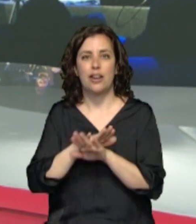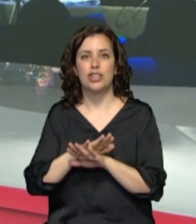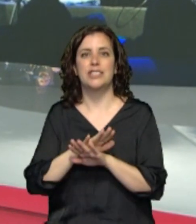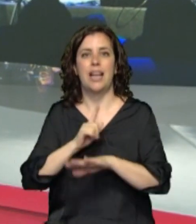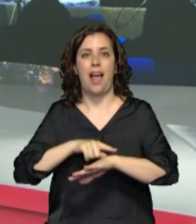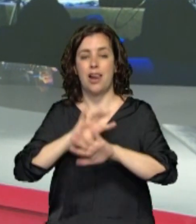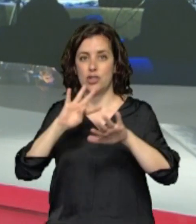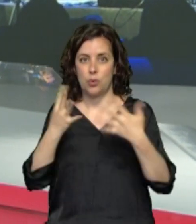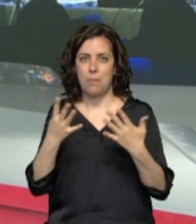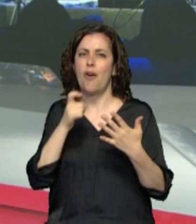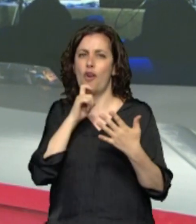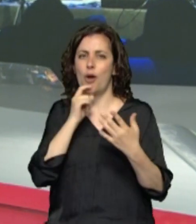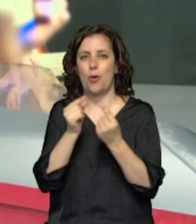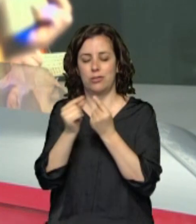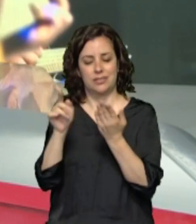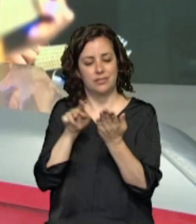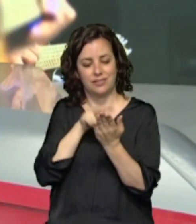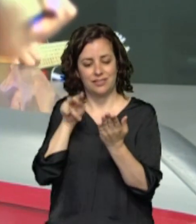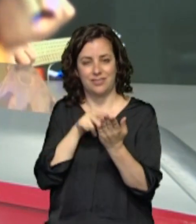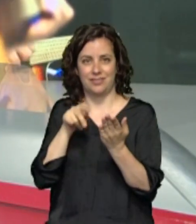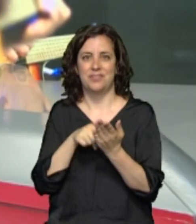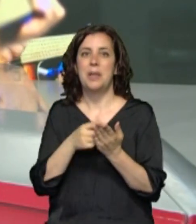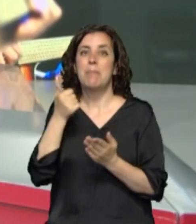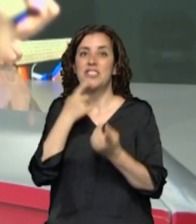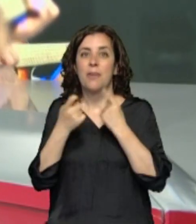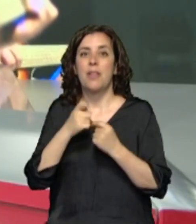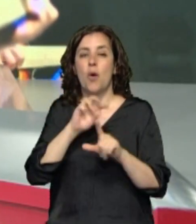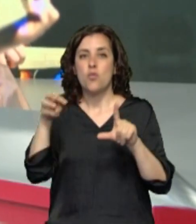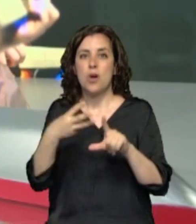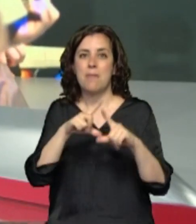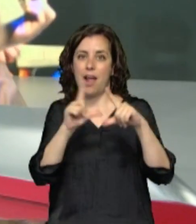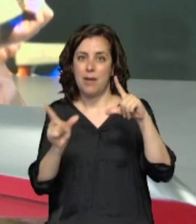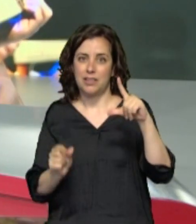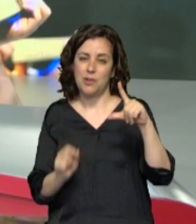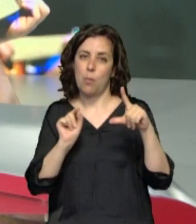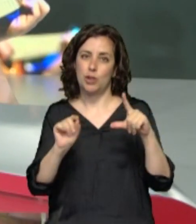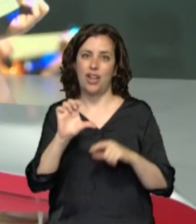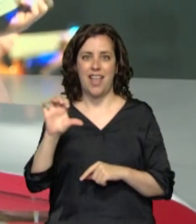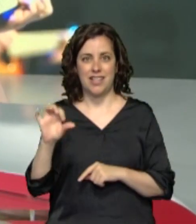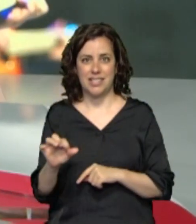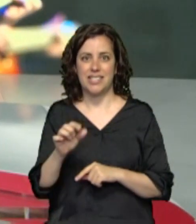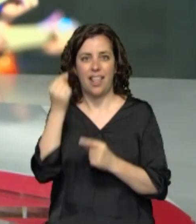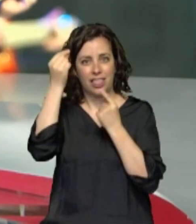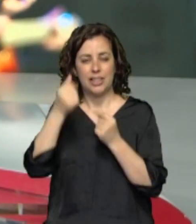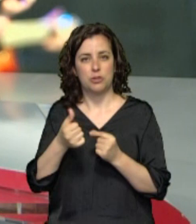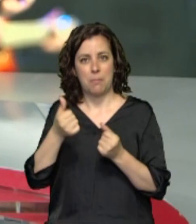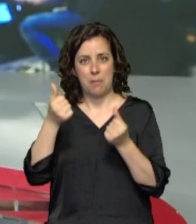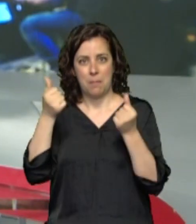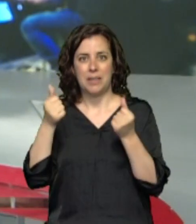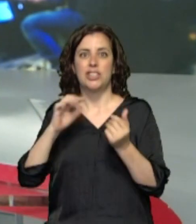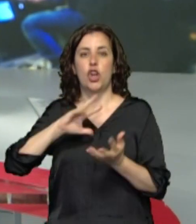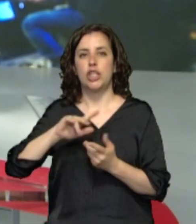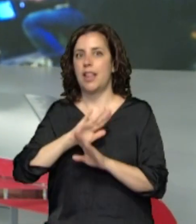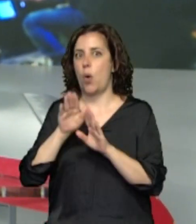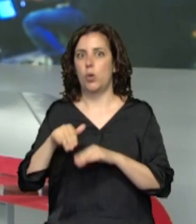través de sus dispositivos móviles. Más información en nuestra página web en navarratelevisión.es donde tendrán más datos sobre esa noticia